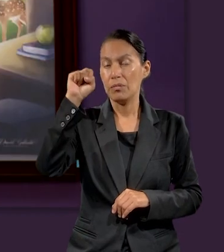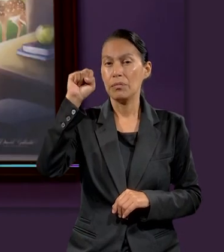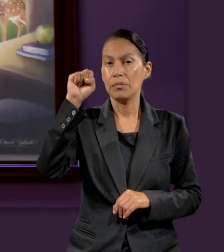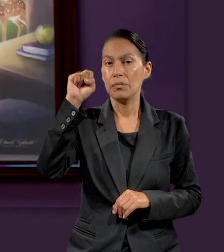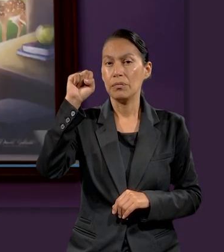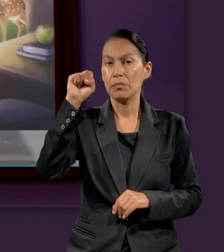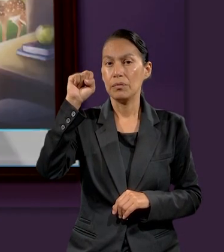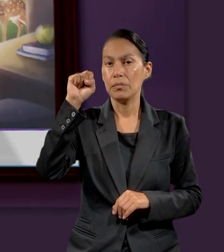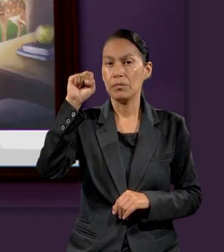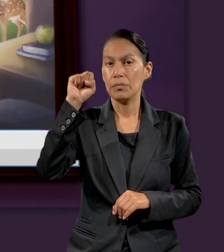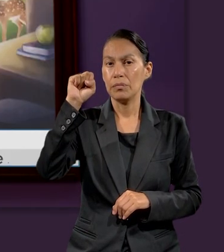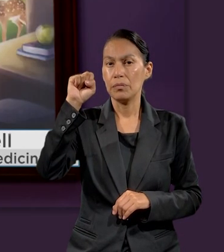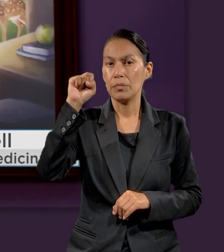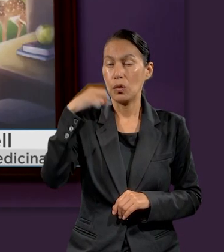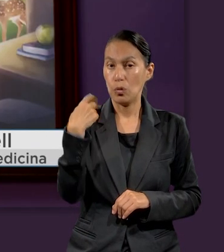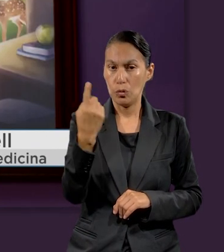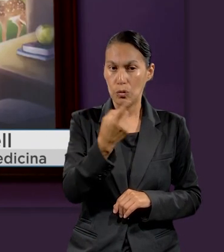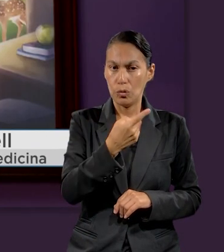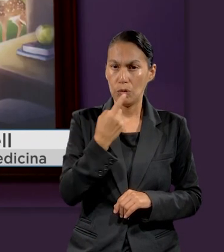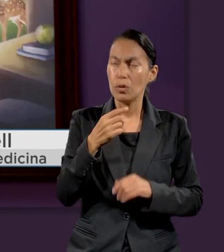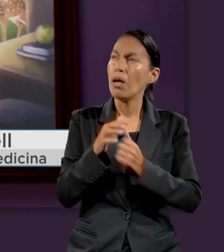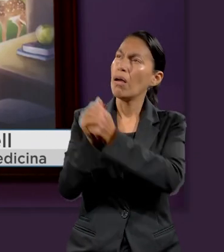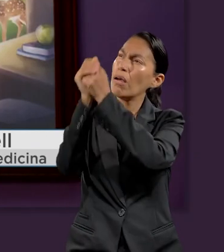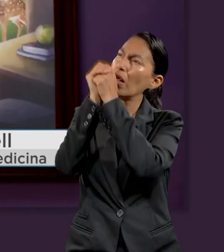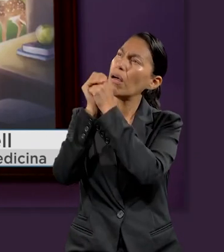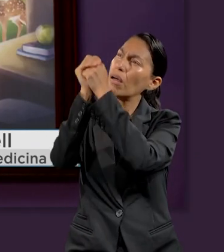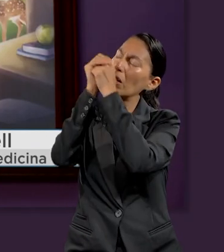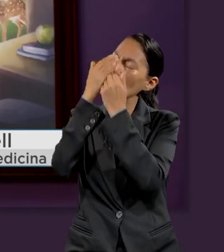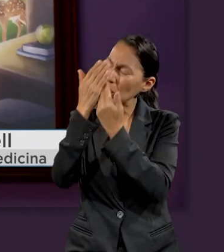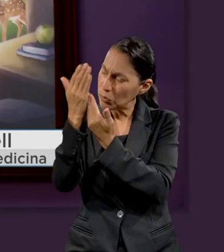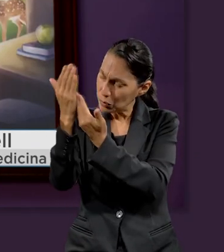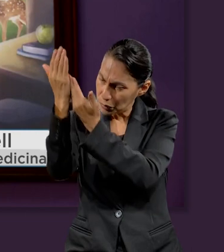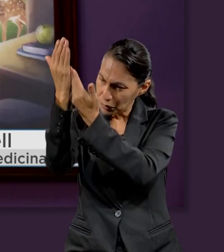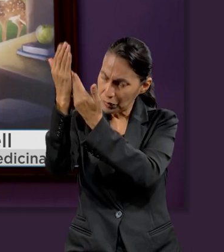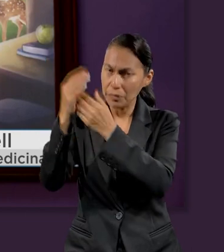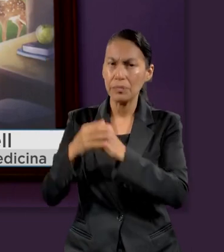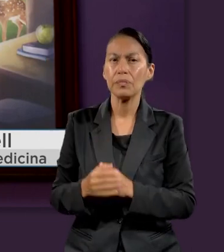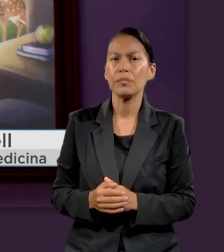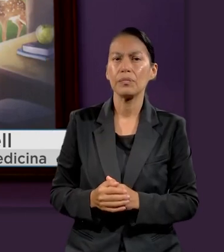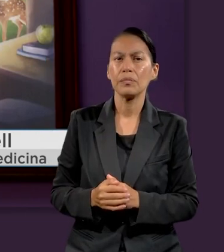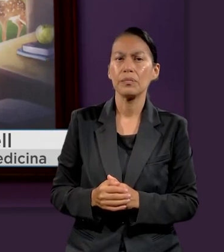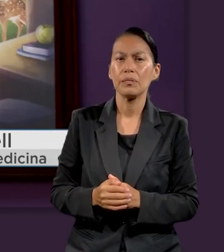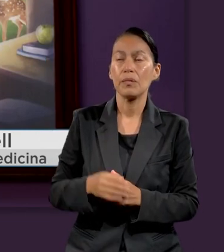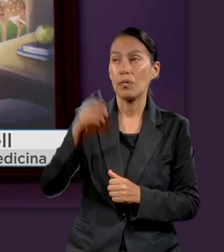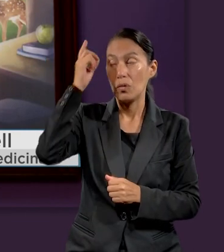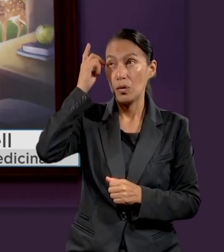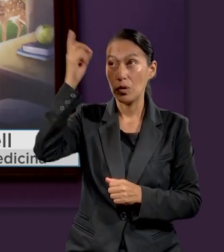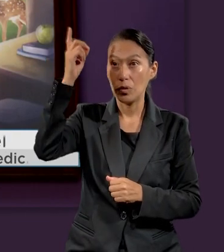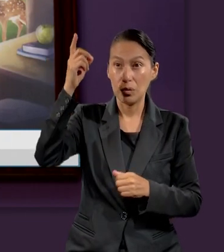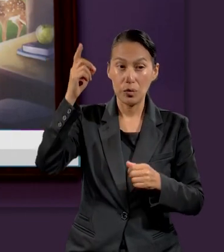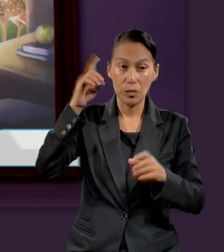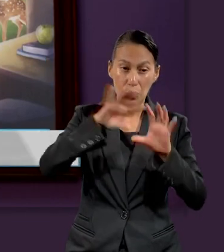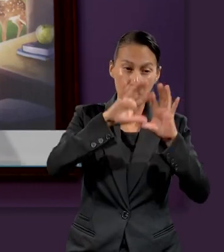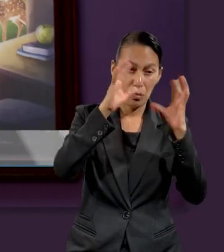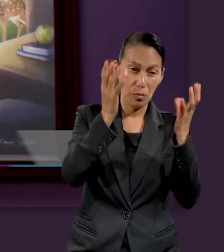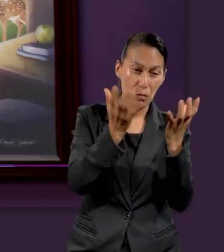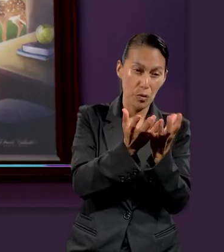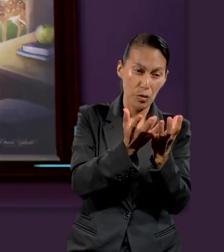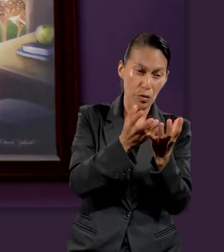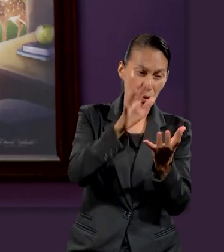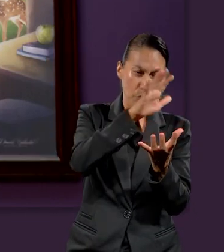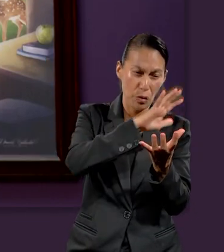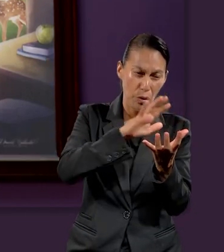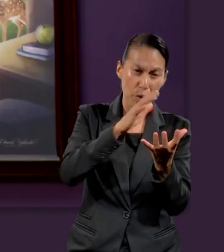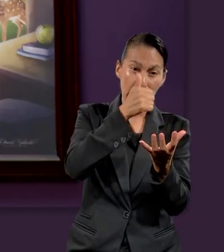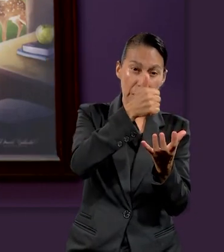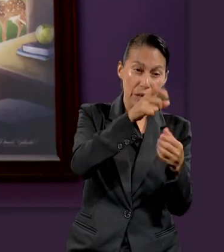lo que usamos para adorar a Dios. Que Dios creó el mundo en